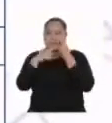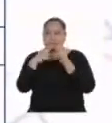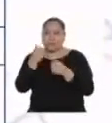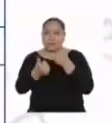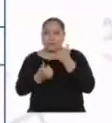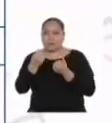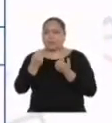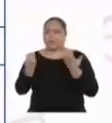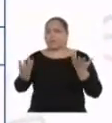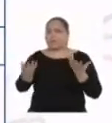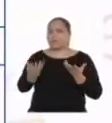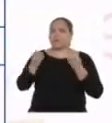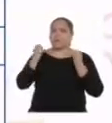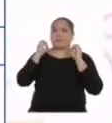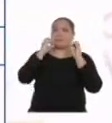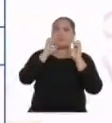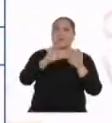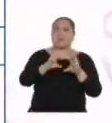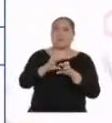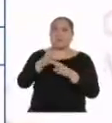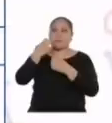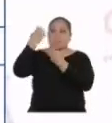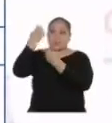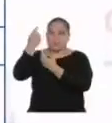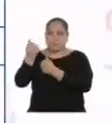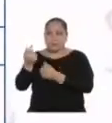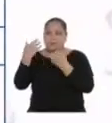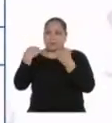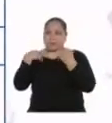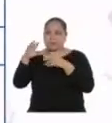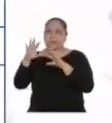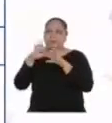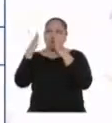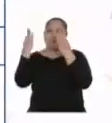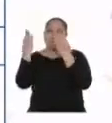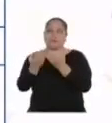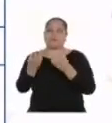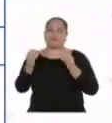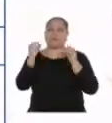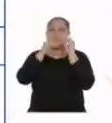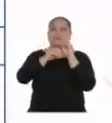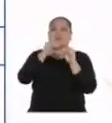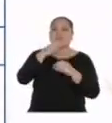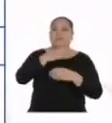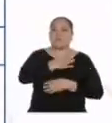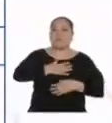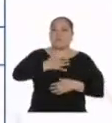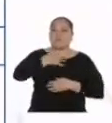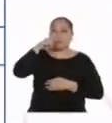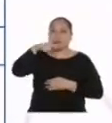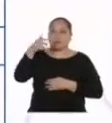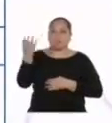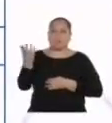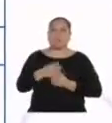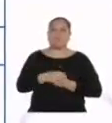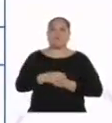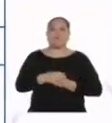opciones económicas y financieras que tiene la familia para satisfacer sus necesidades.